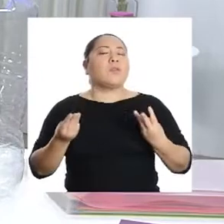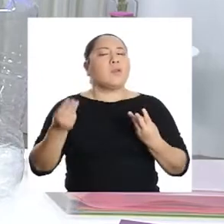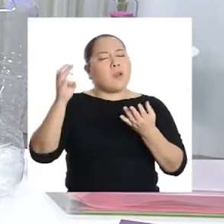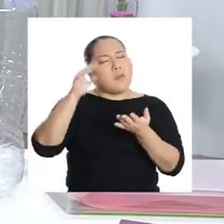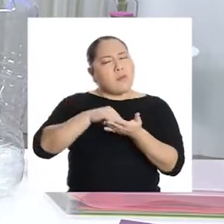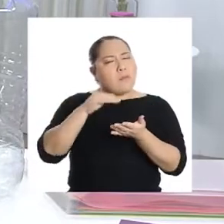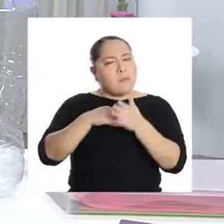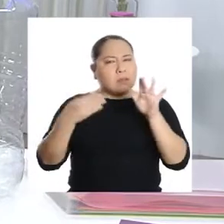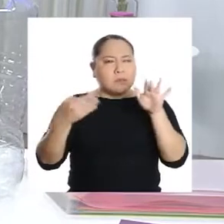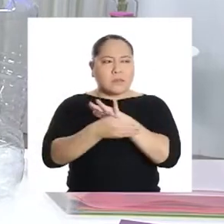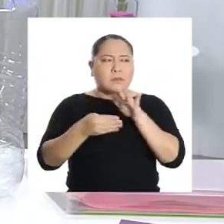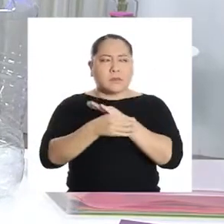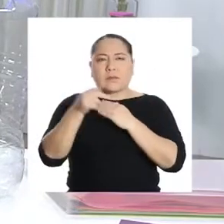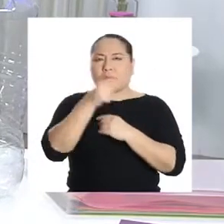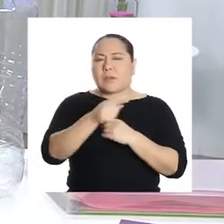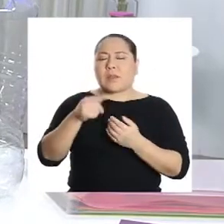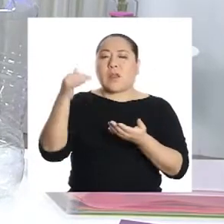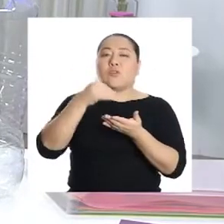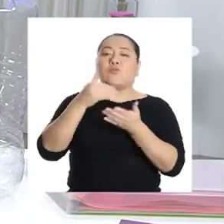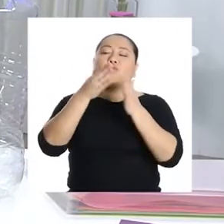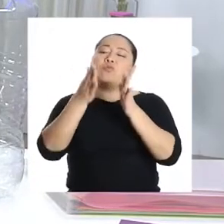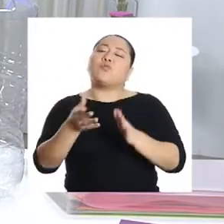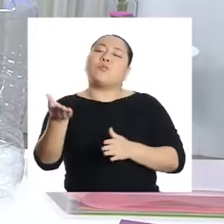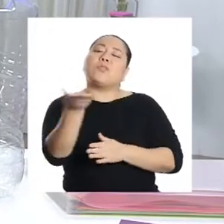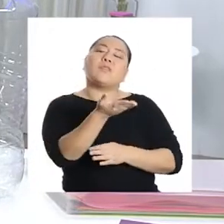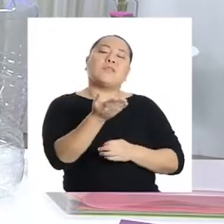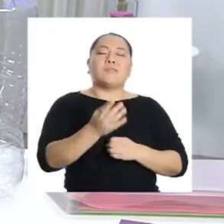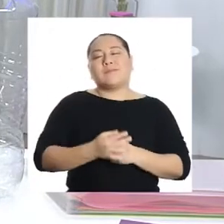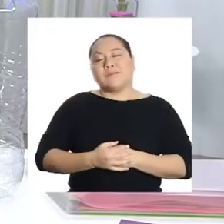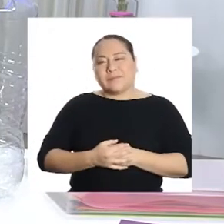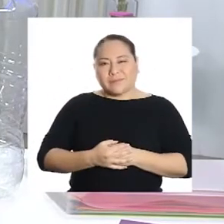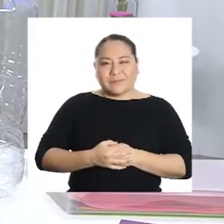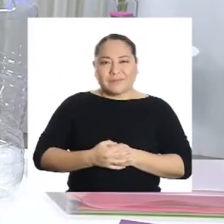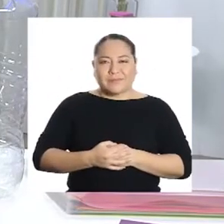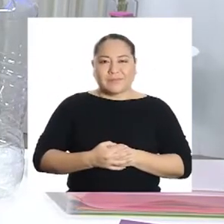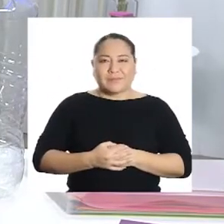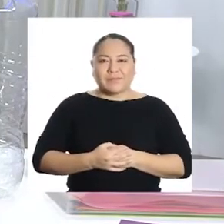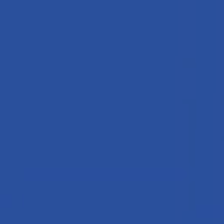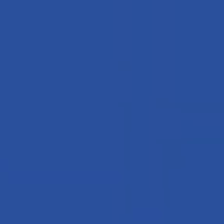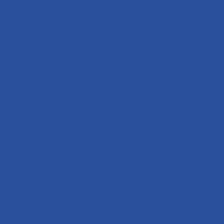materiales son los más accesibles para las y los estudiantes.